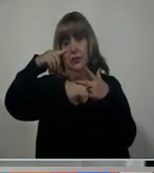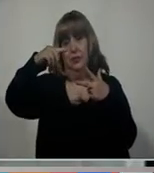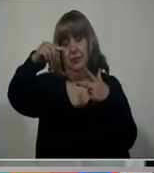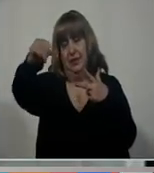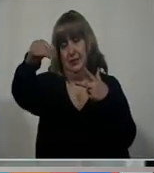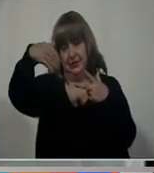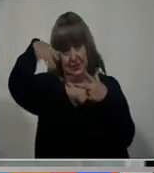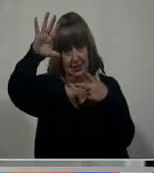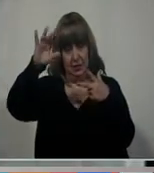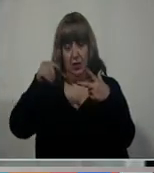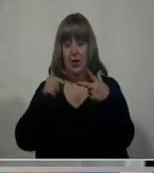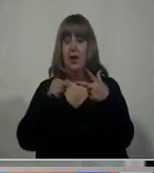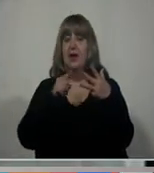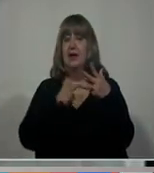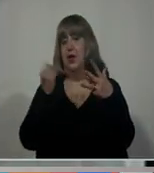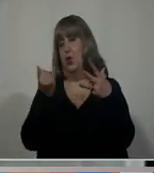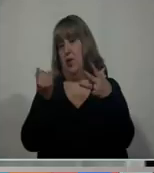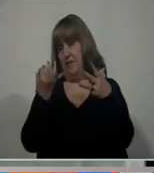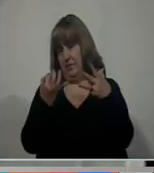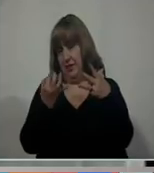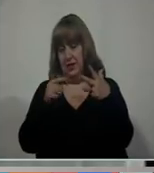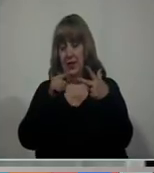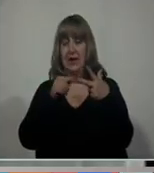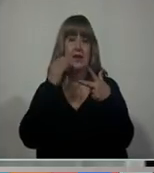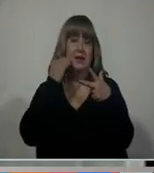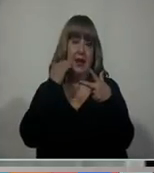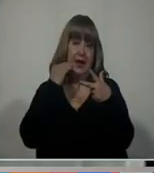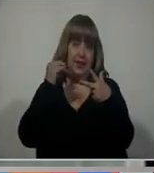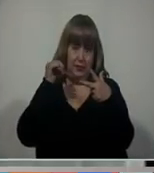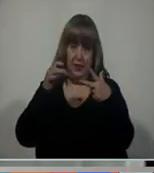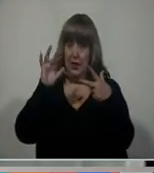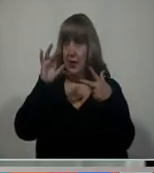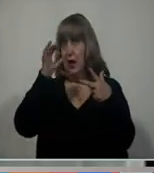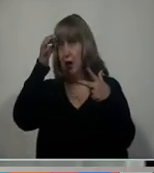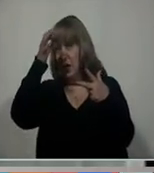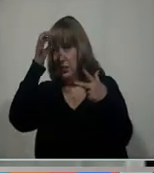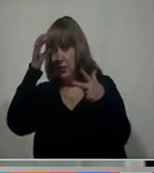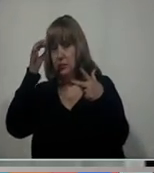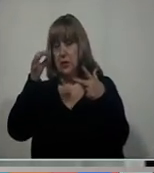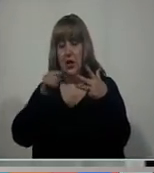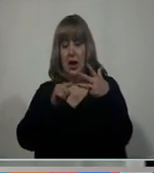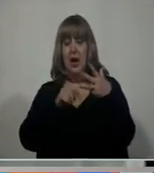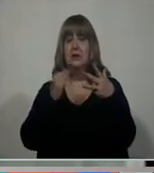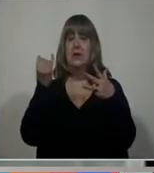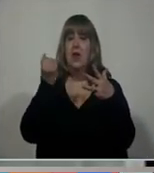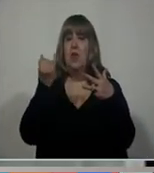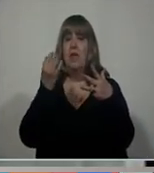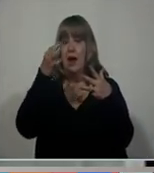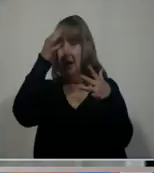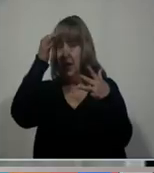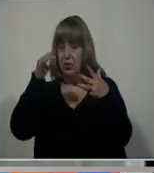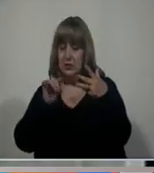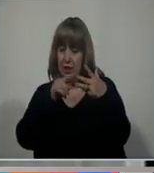con el núcleo propiamente dicho, entre la tarde del día miércoles y hasta el mediodía del día jueves. Es ahí donde